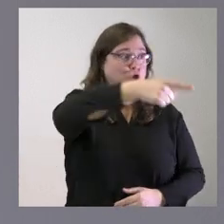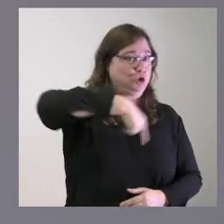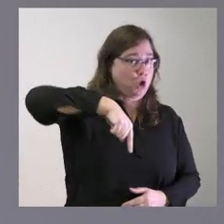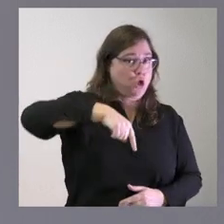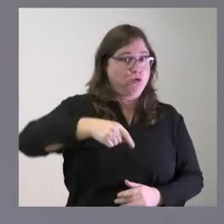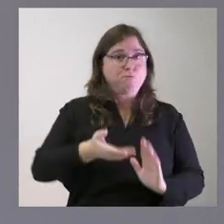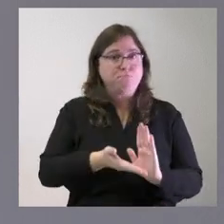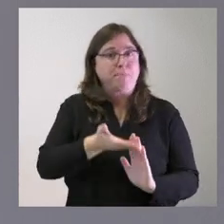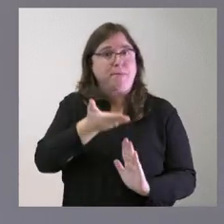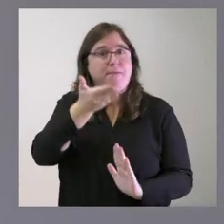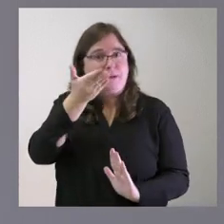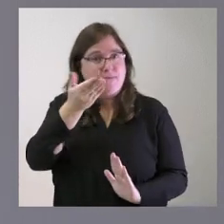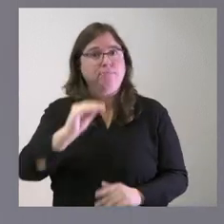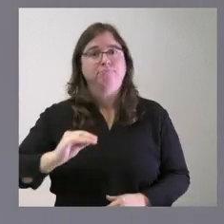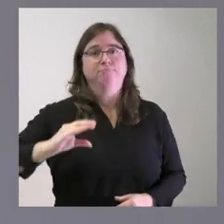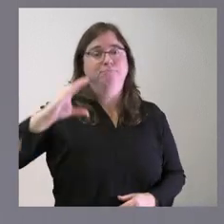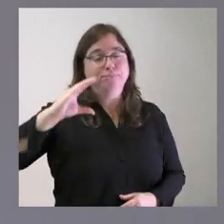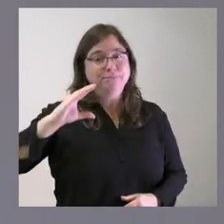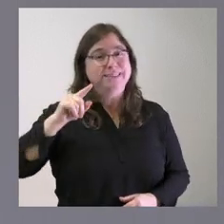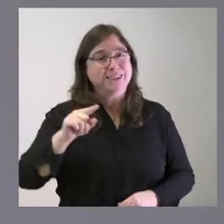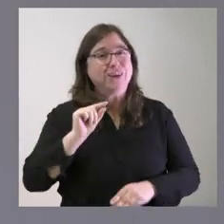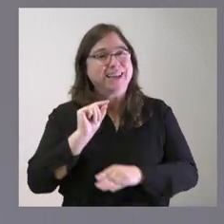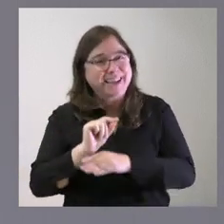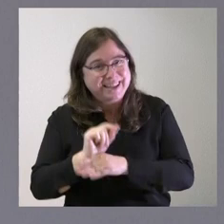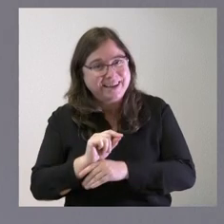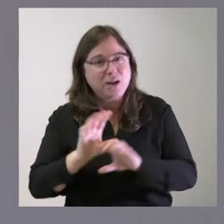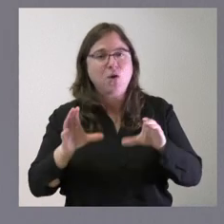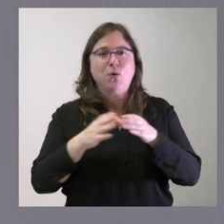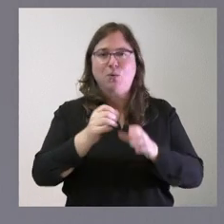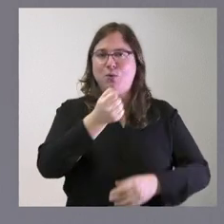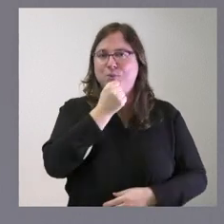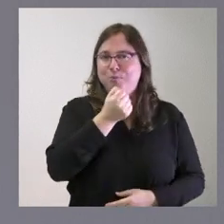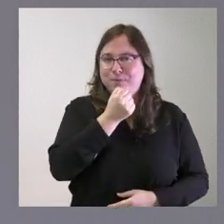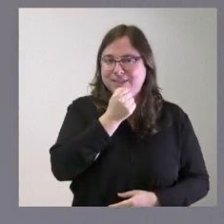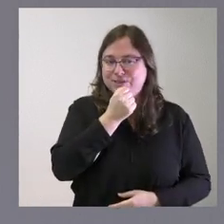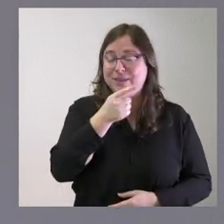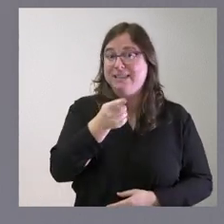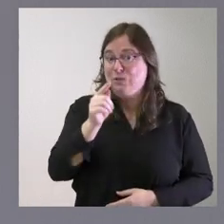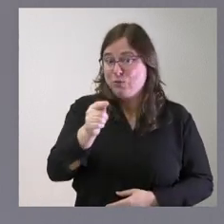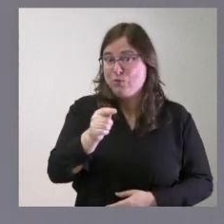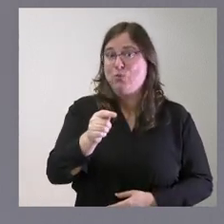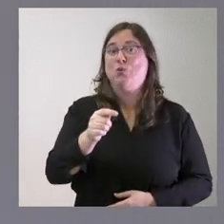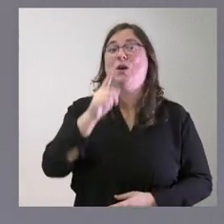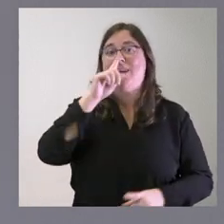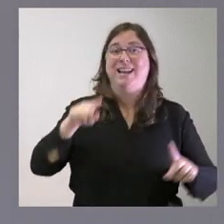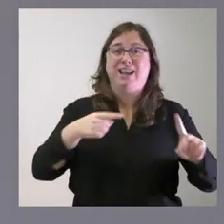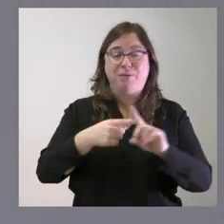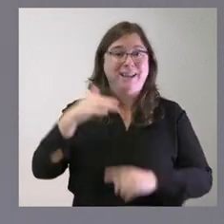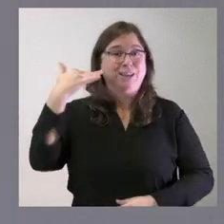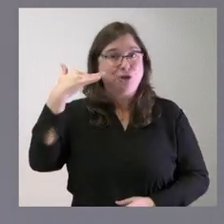claro que esto lo critique precisamente un partido donde el presupuesto del Estado en Soria para el próximo año en términos de inversiones baja